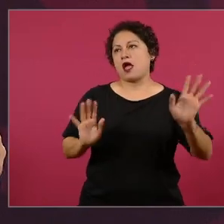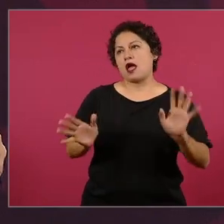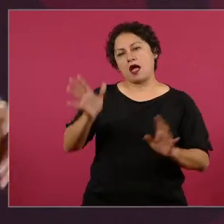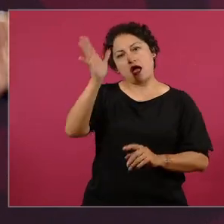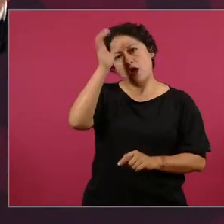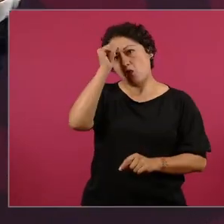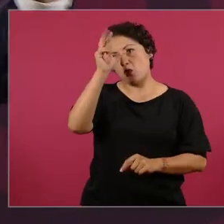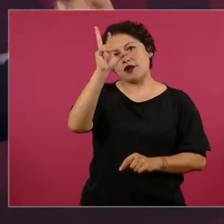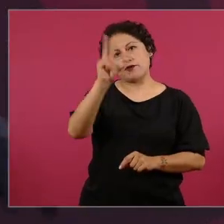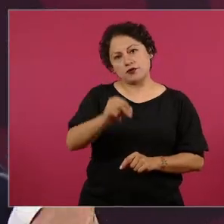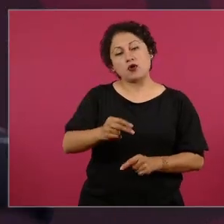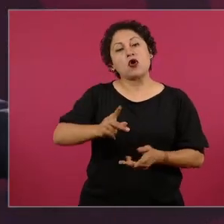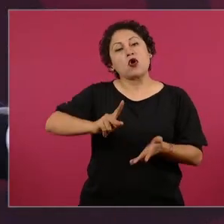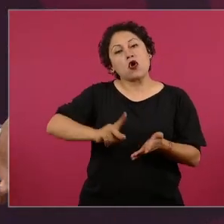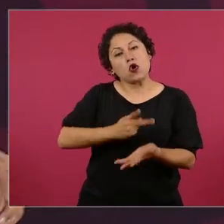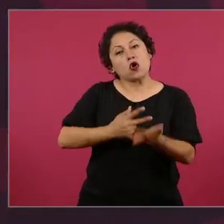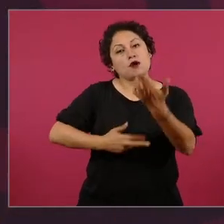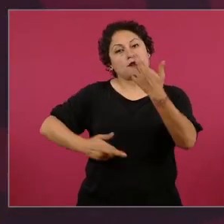y le dan entrada.